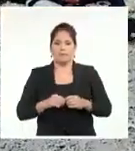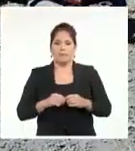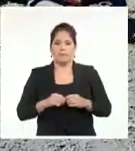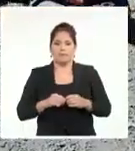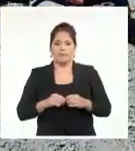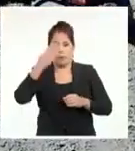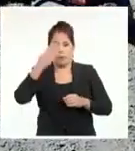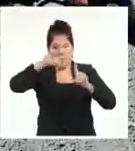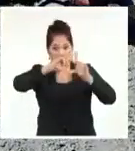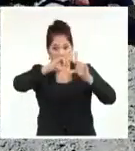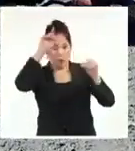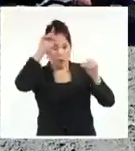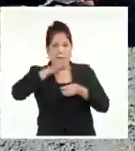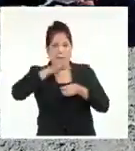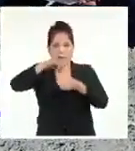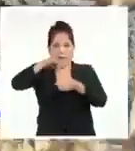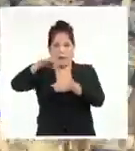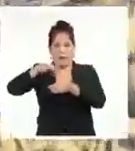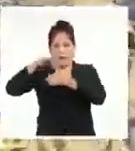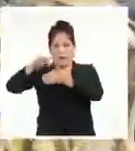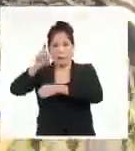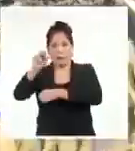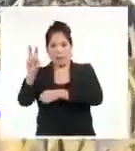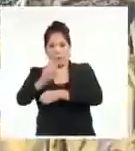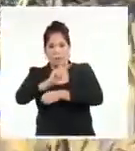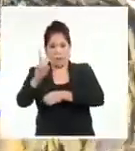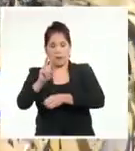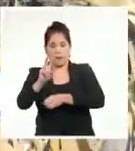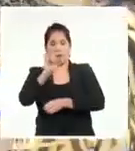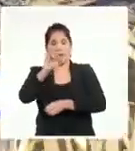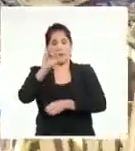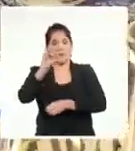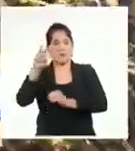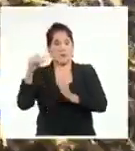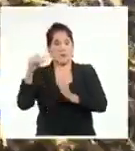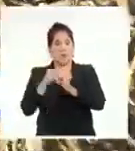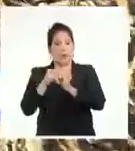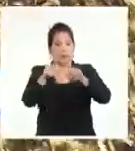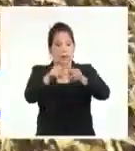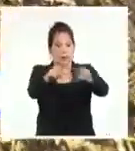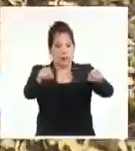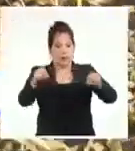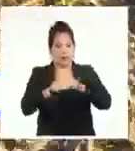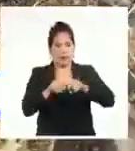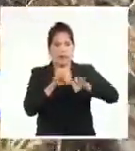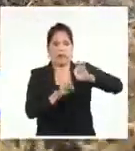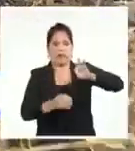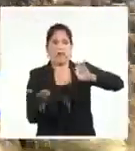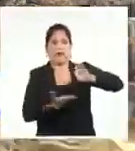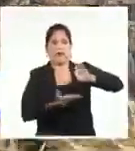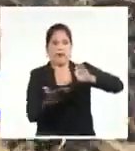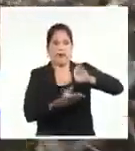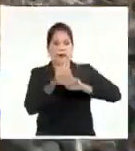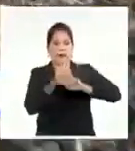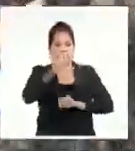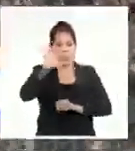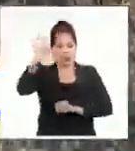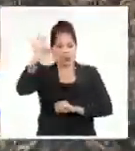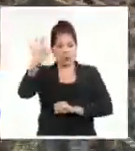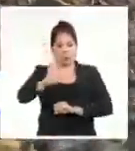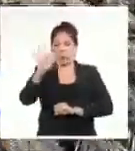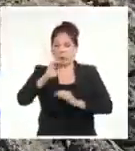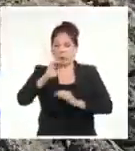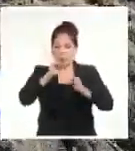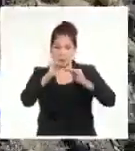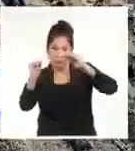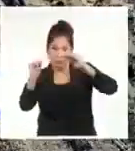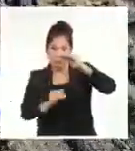En Cuba se sembraron en 2022 sólo 63.000 hectáreas de caña, un 58% por